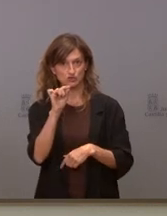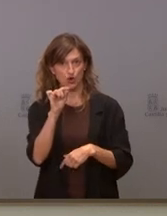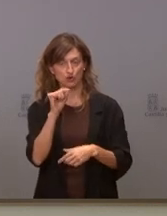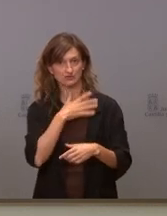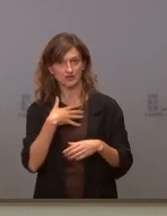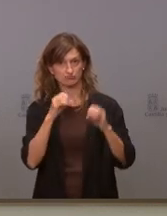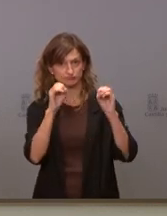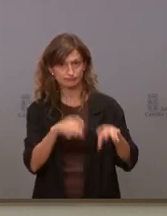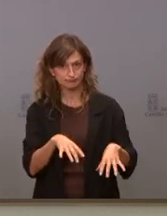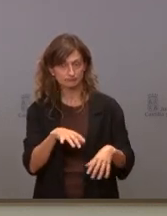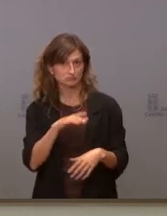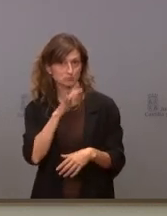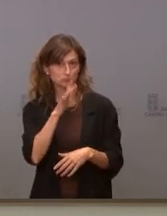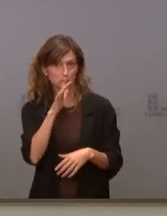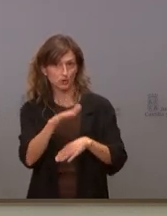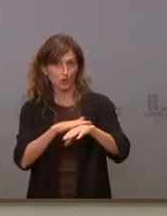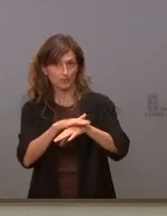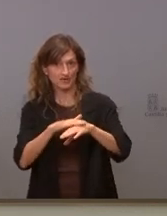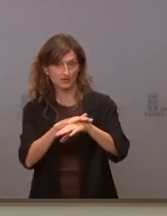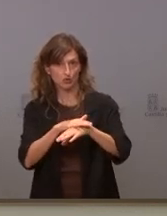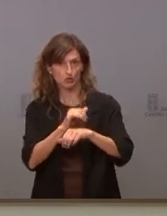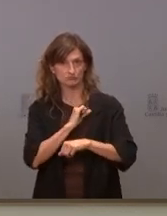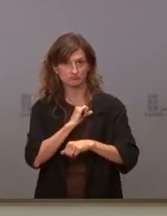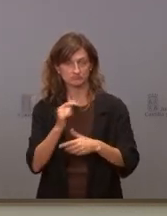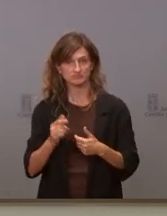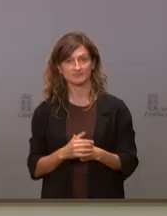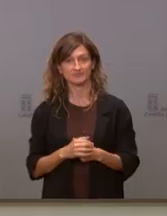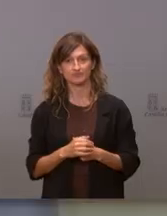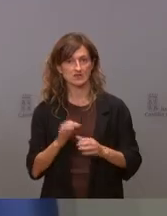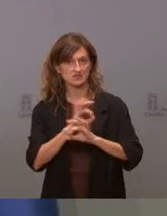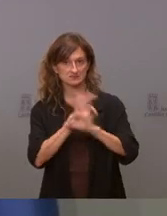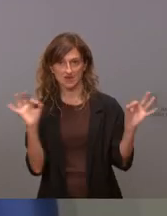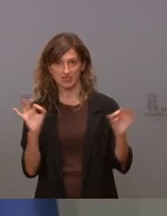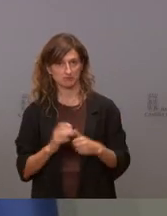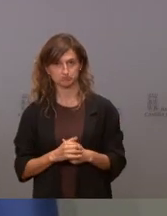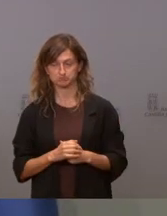disposición del Gobierno y se ha dado ese paso o no. En ningún momento.